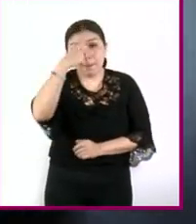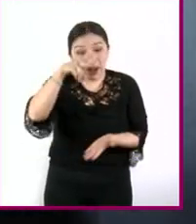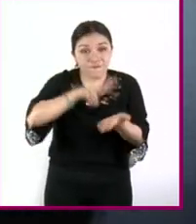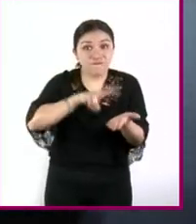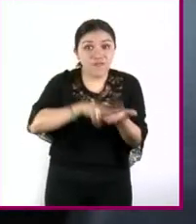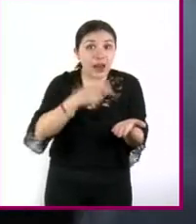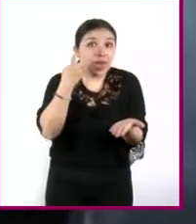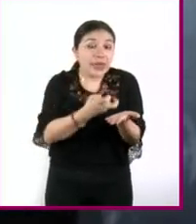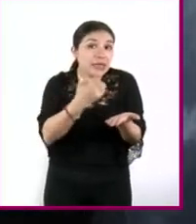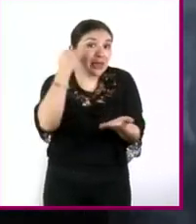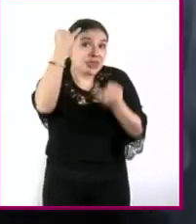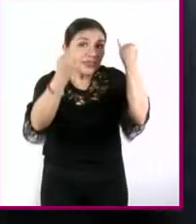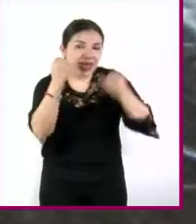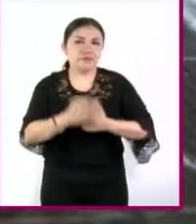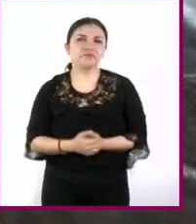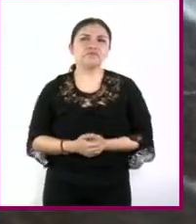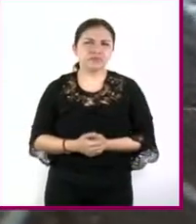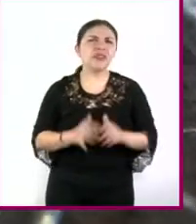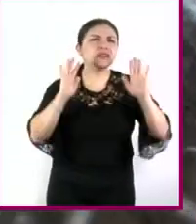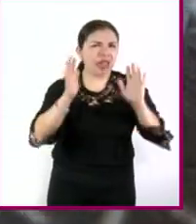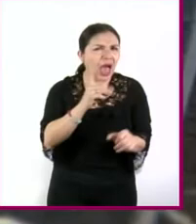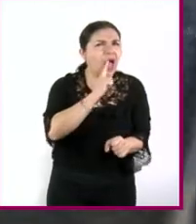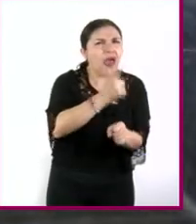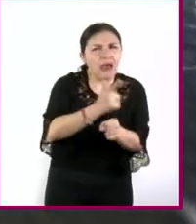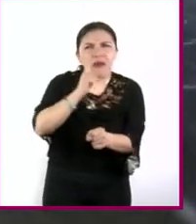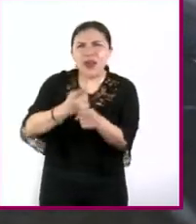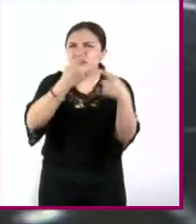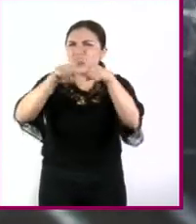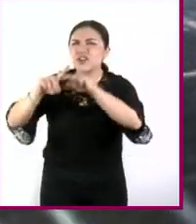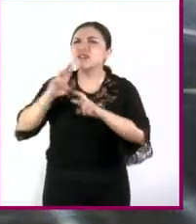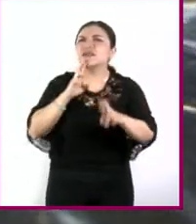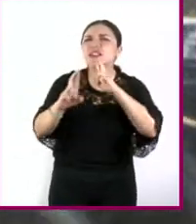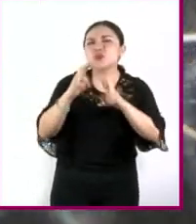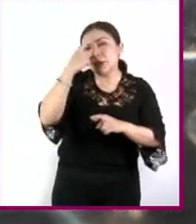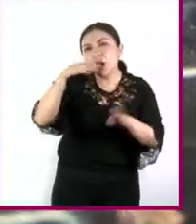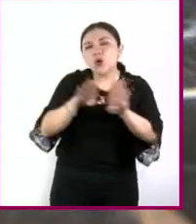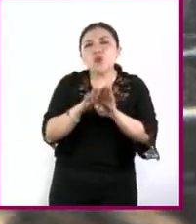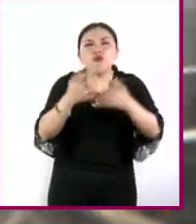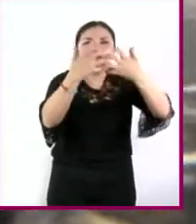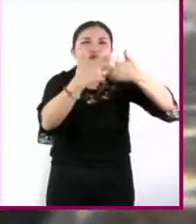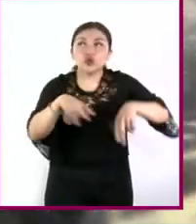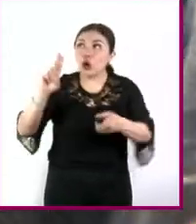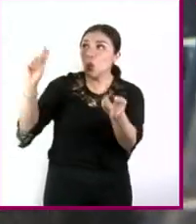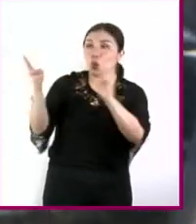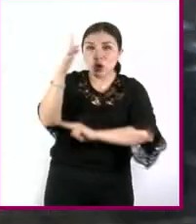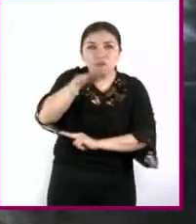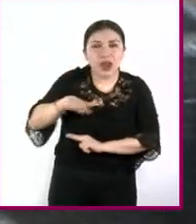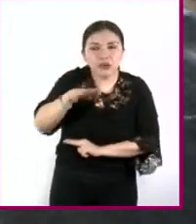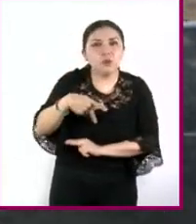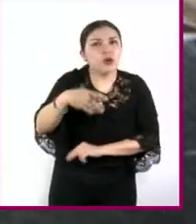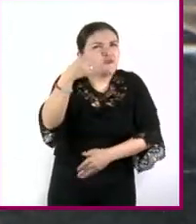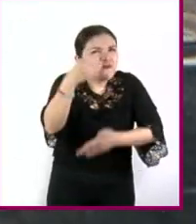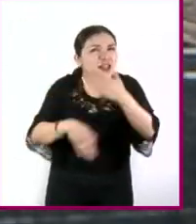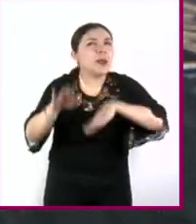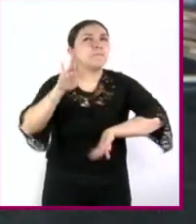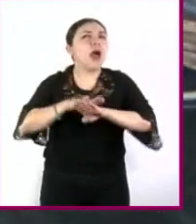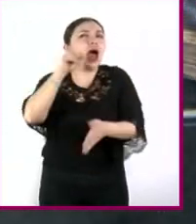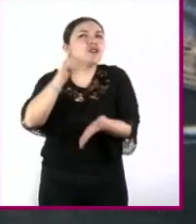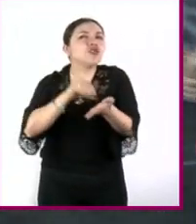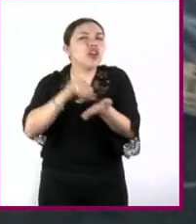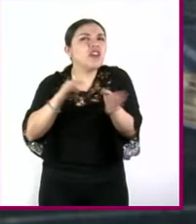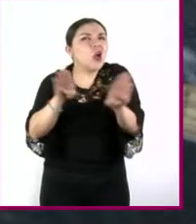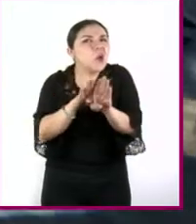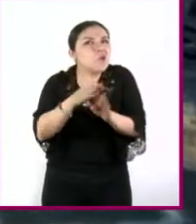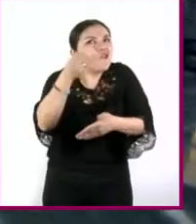estas ideas aunque se han encontrado muchas respuestas al funcionamiento de nuestro universo aún quedan muchos enigmas por